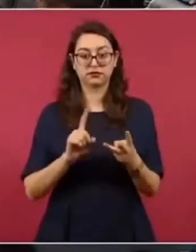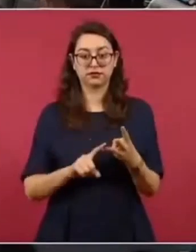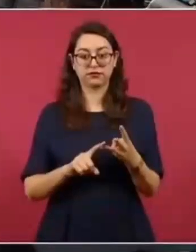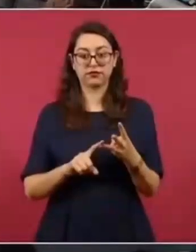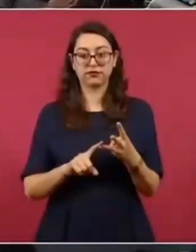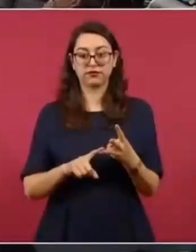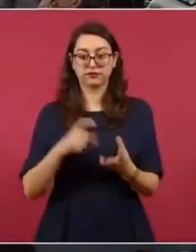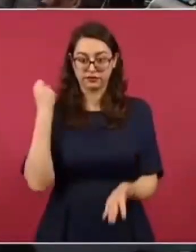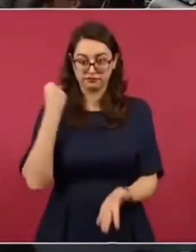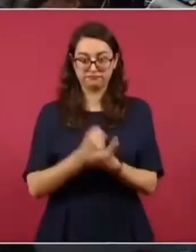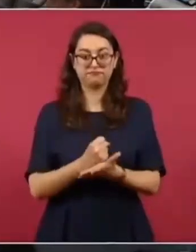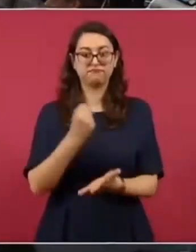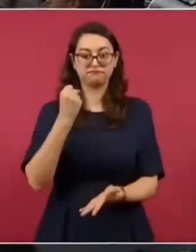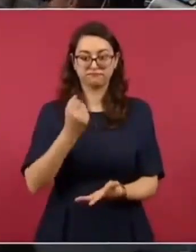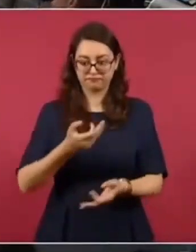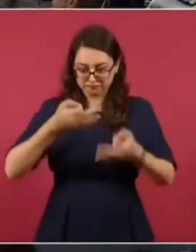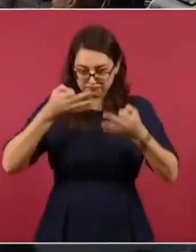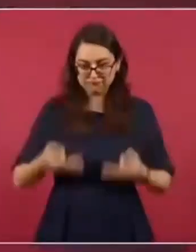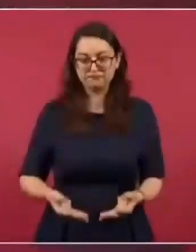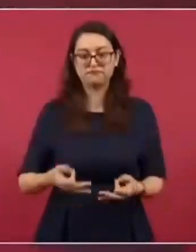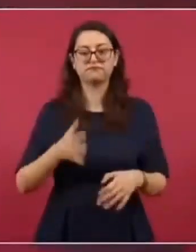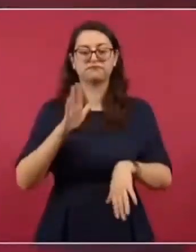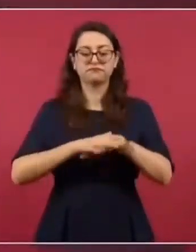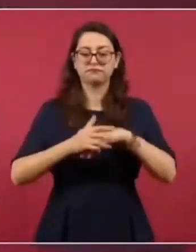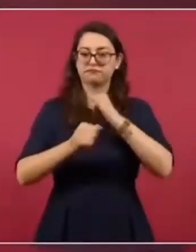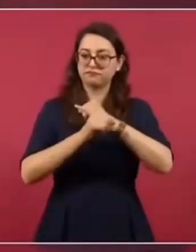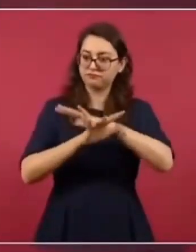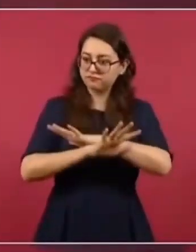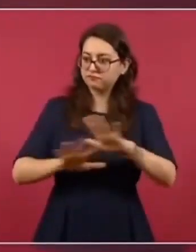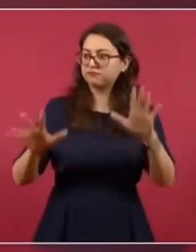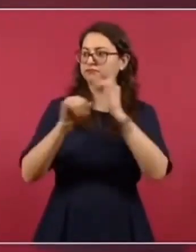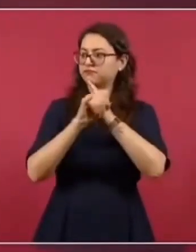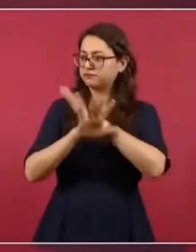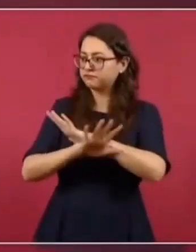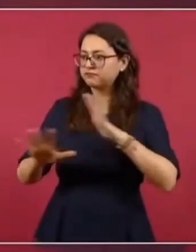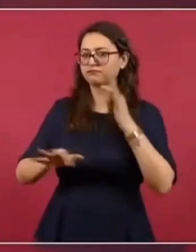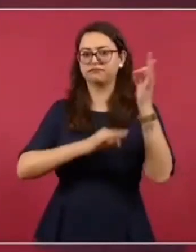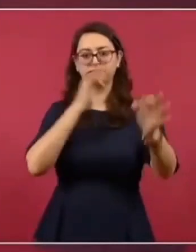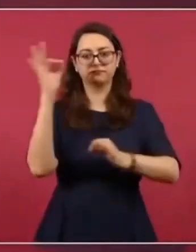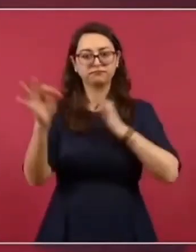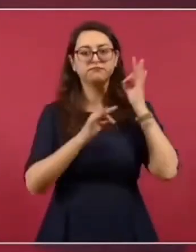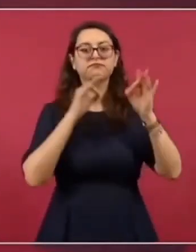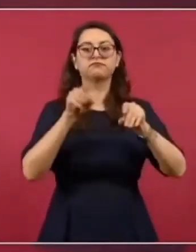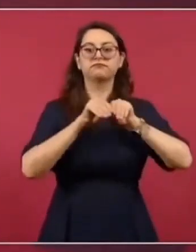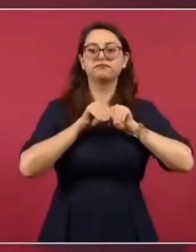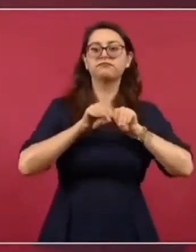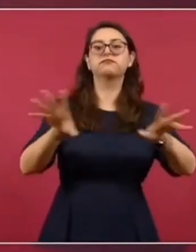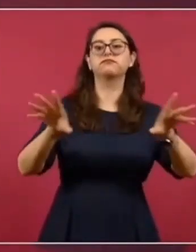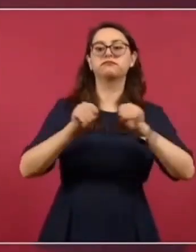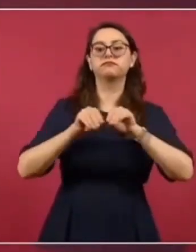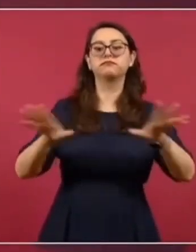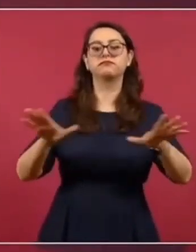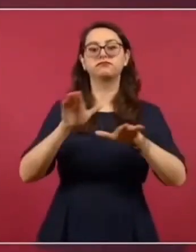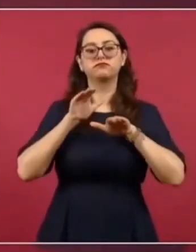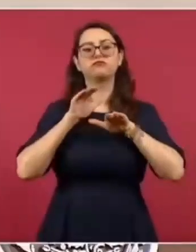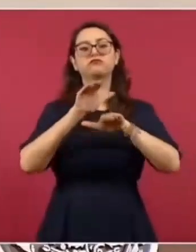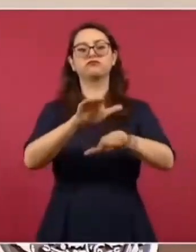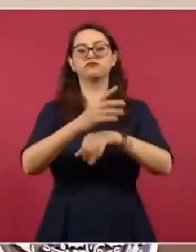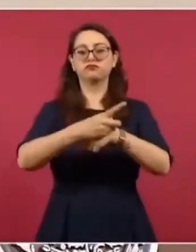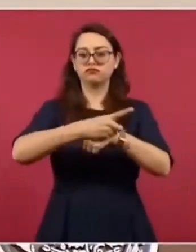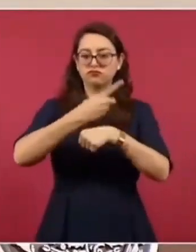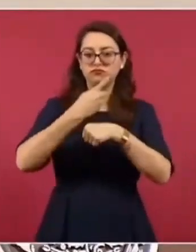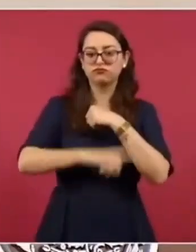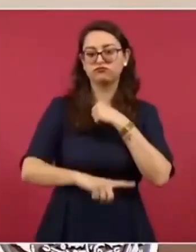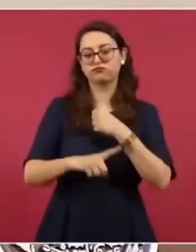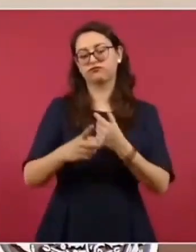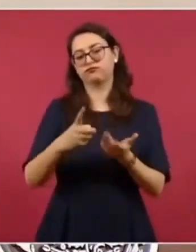campaña de información de orientación en Estados Unidos sobre el daño que